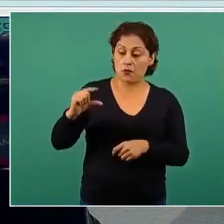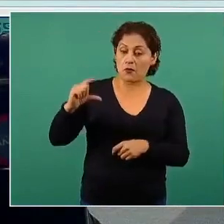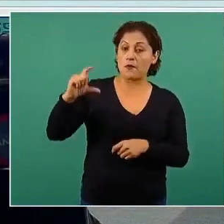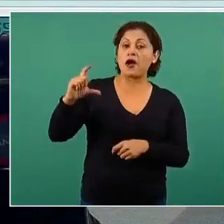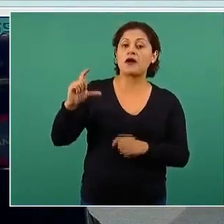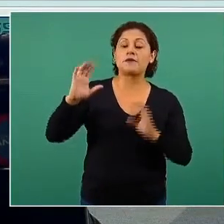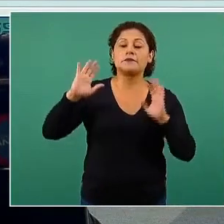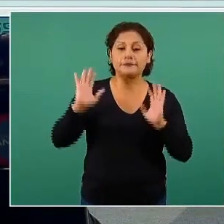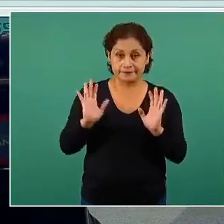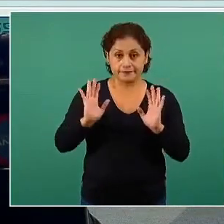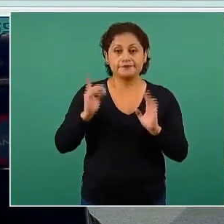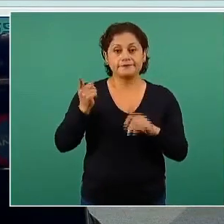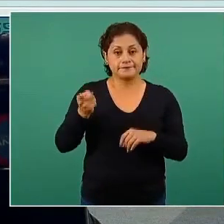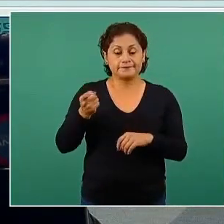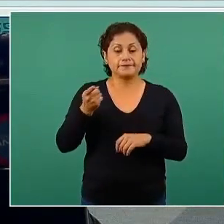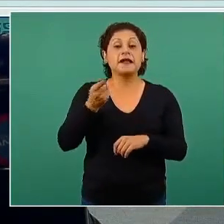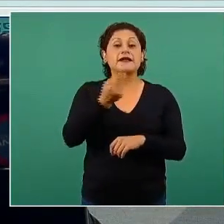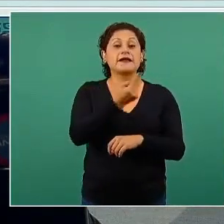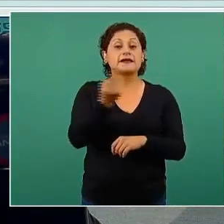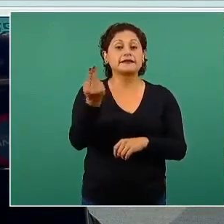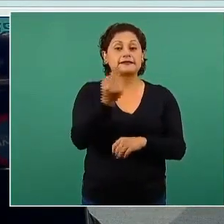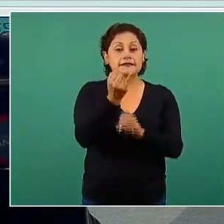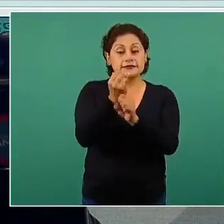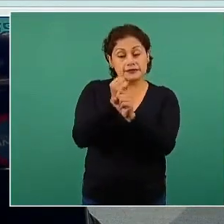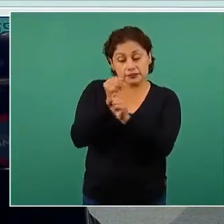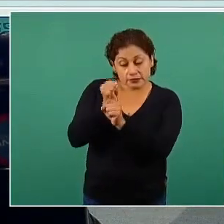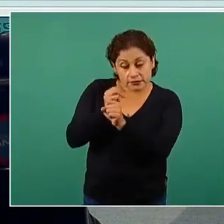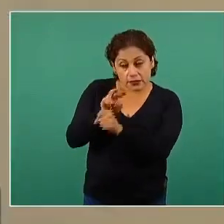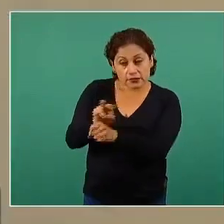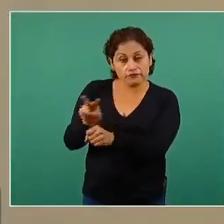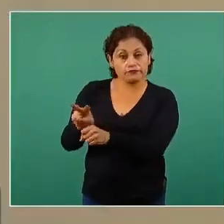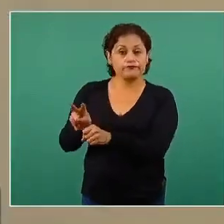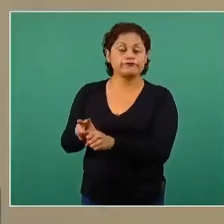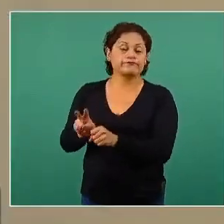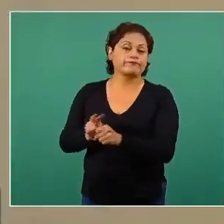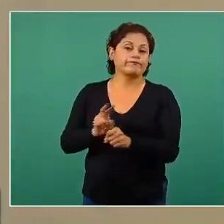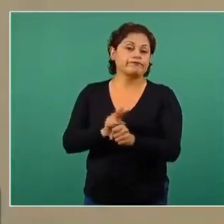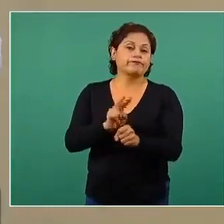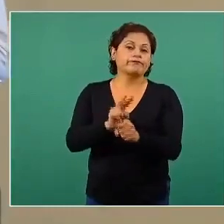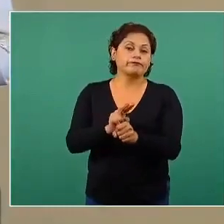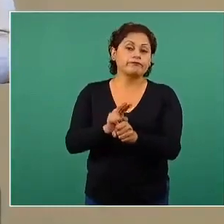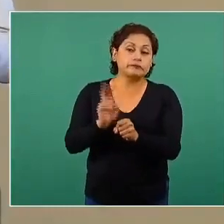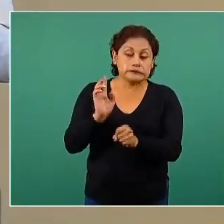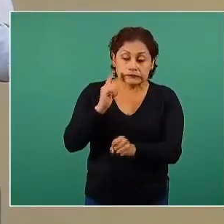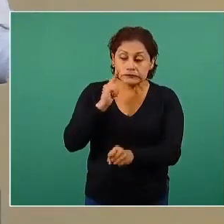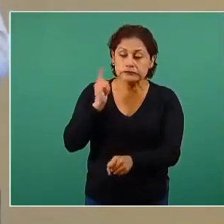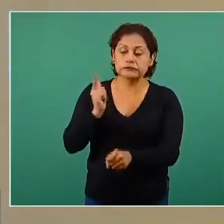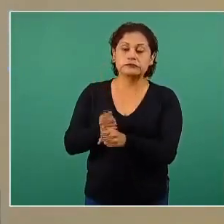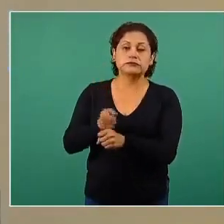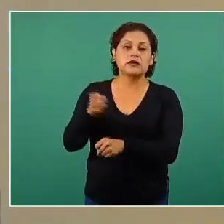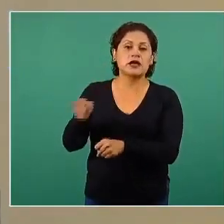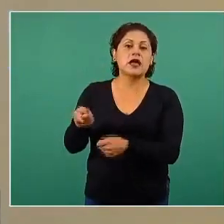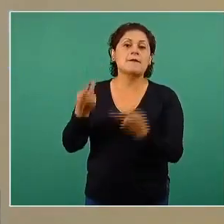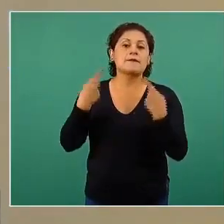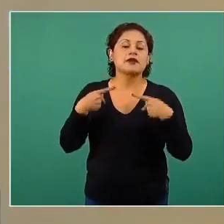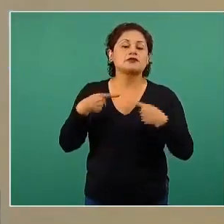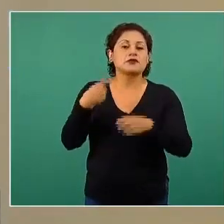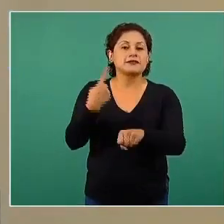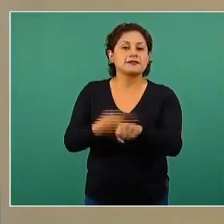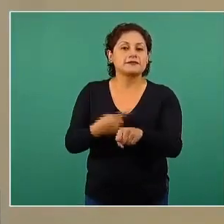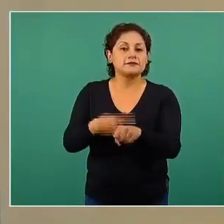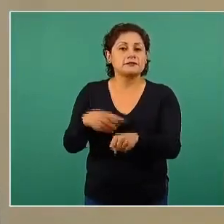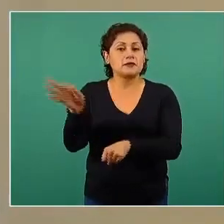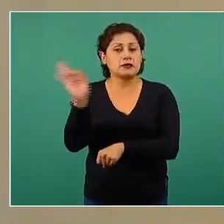el síndrome COVID, estos casos sospechosos de COVID, que pueden ser COVID, que pueden ser influenza, que puede ser para influenza, muchas